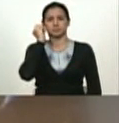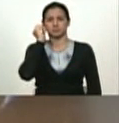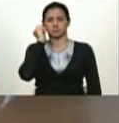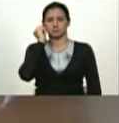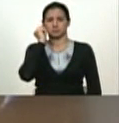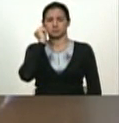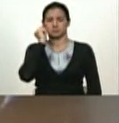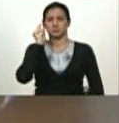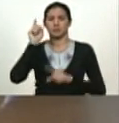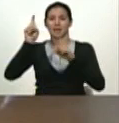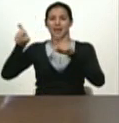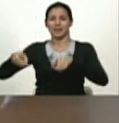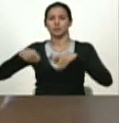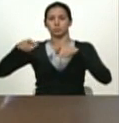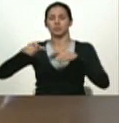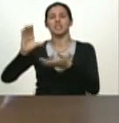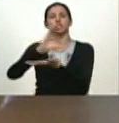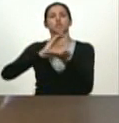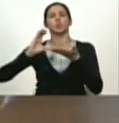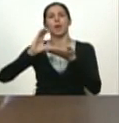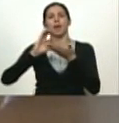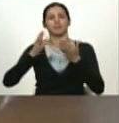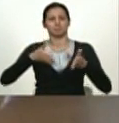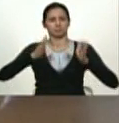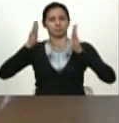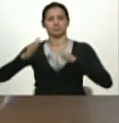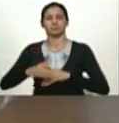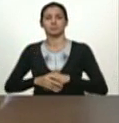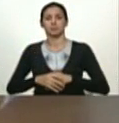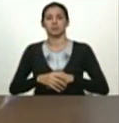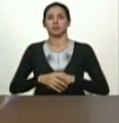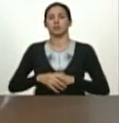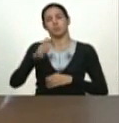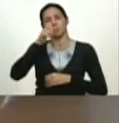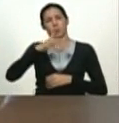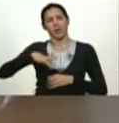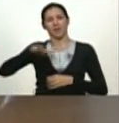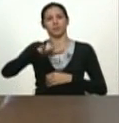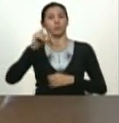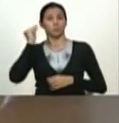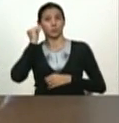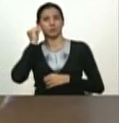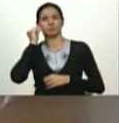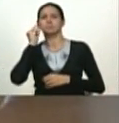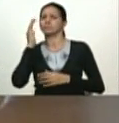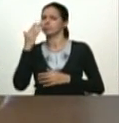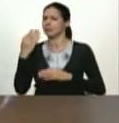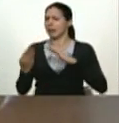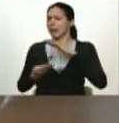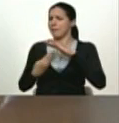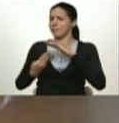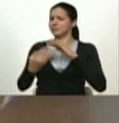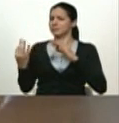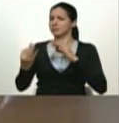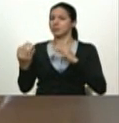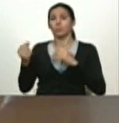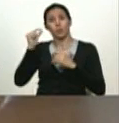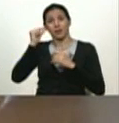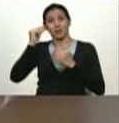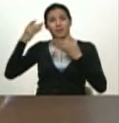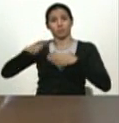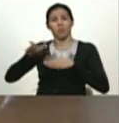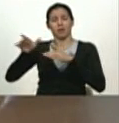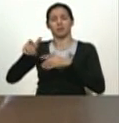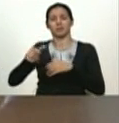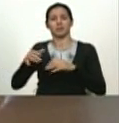para la agricultura urbana a una mujer de gran experiencia urbana y rural que viene de las propias bases campesinas y de